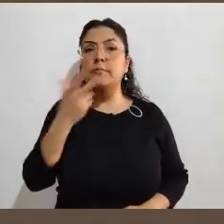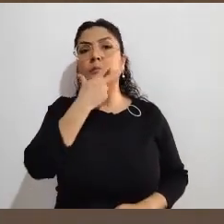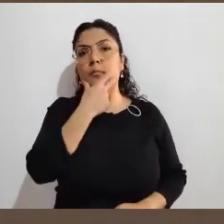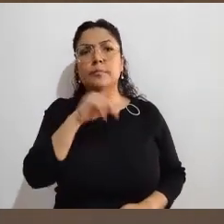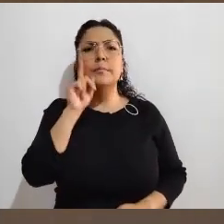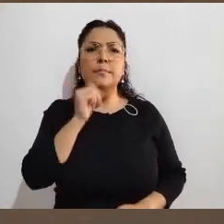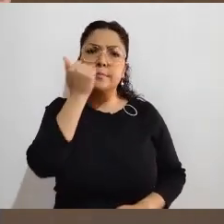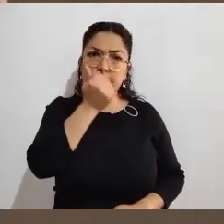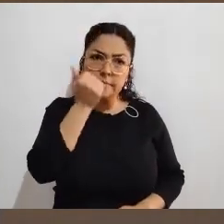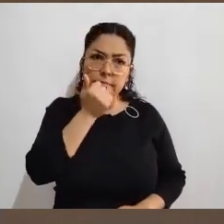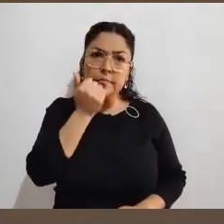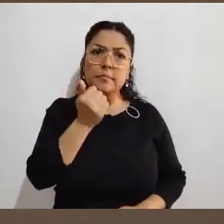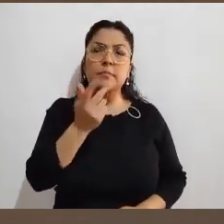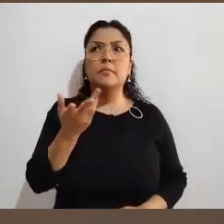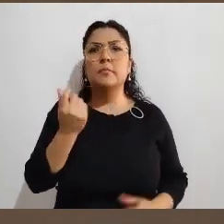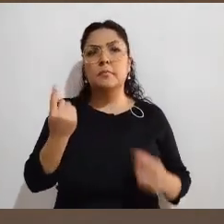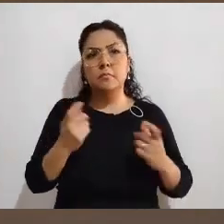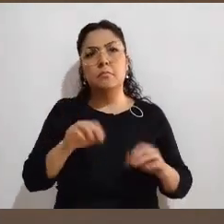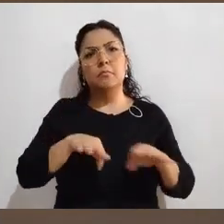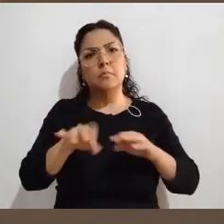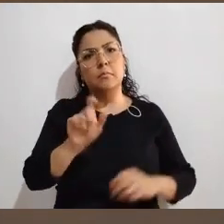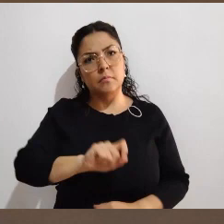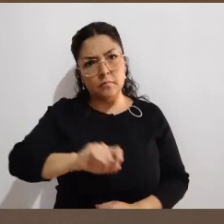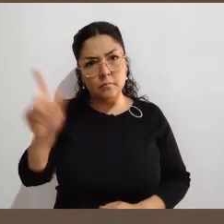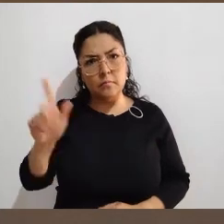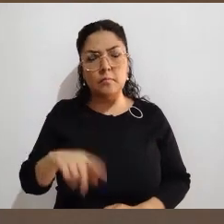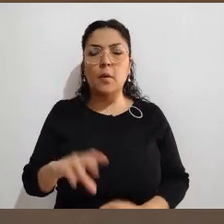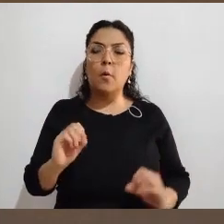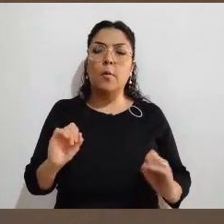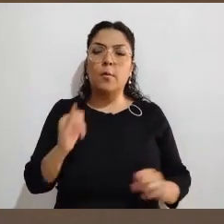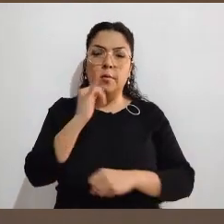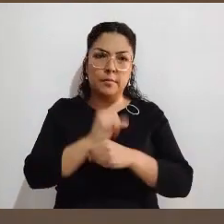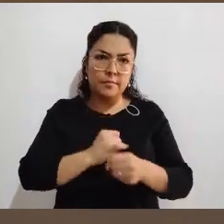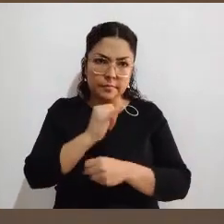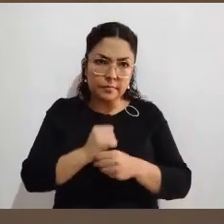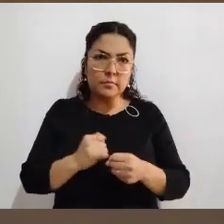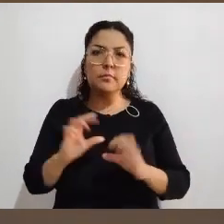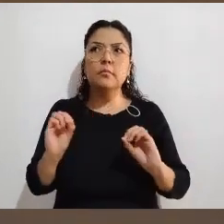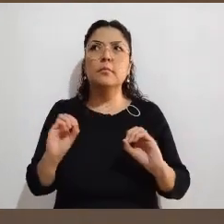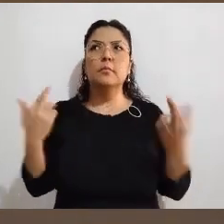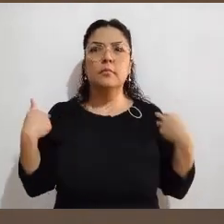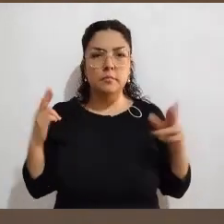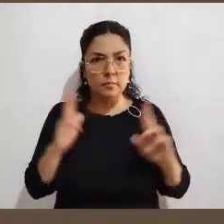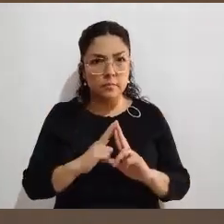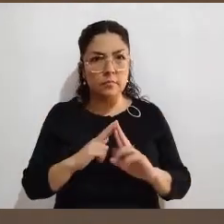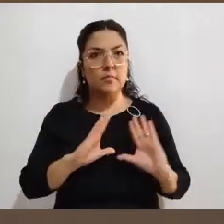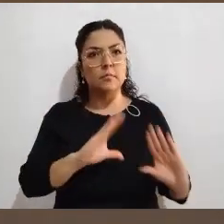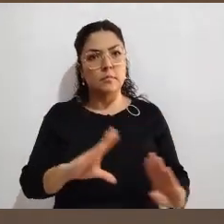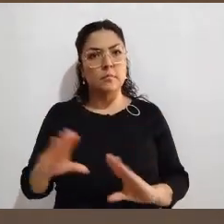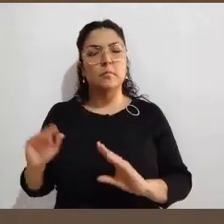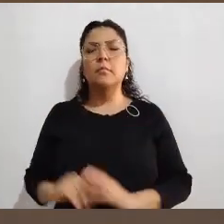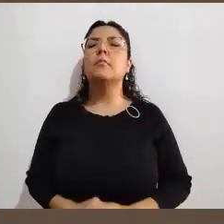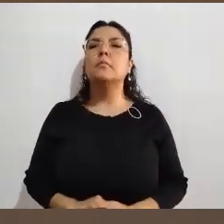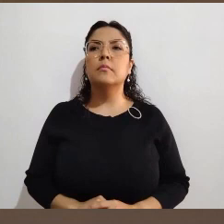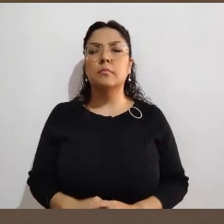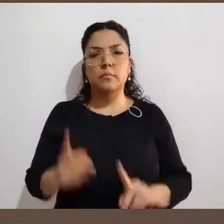ciudadanos, ciudadanos, profesionistas y también investigadores y docentes que también tengan la posibilidad